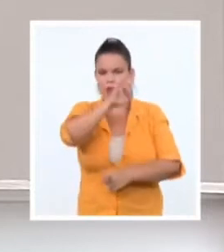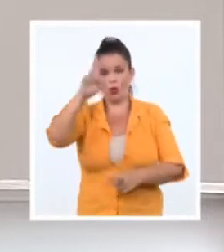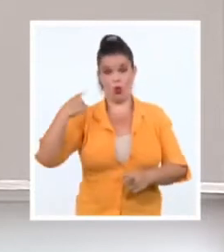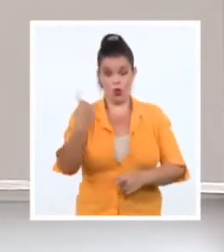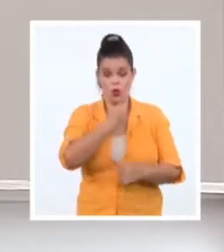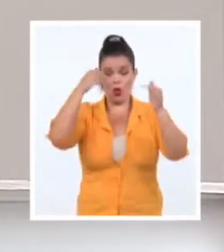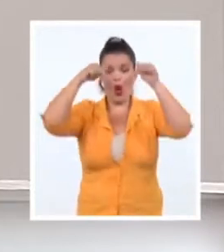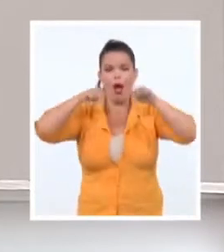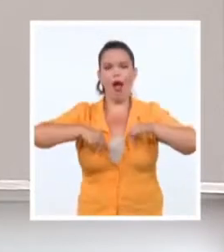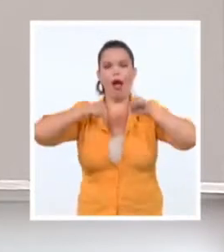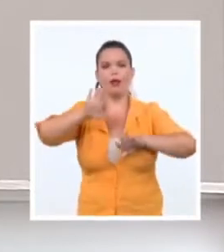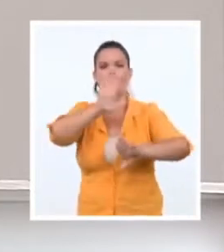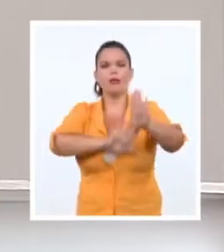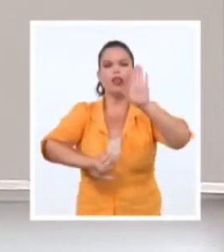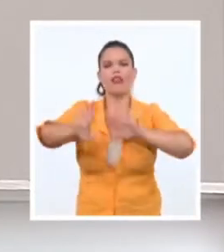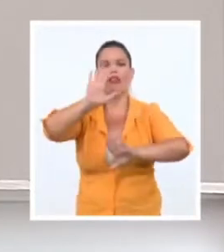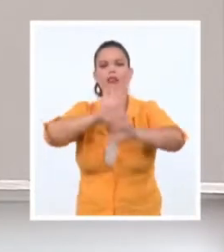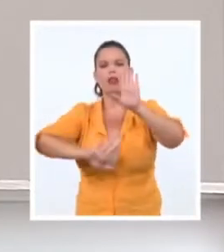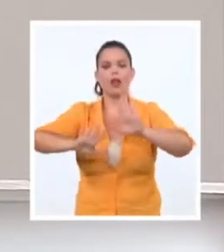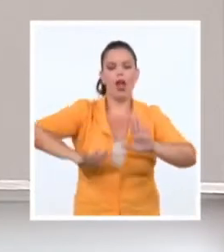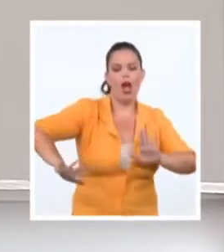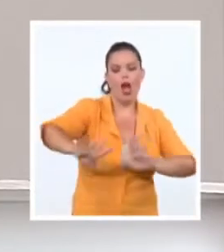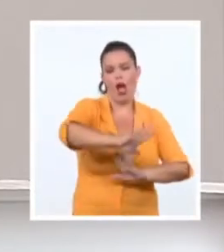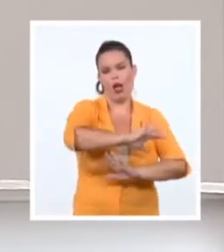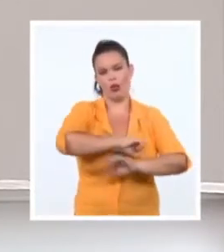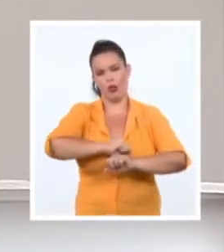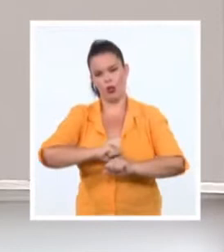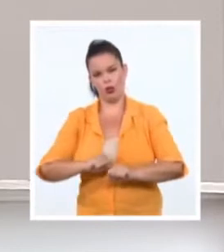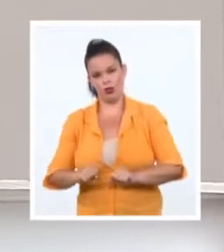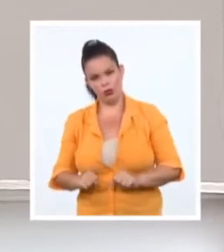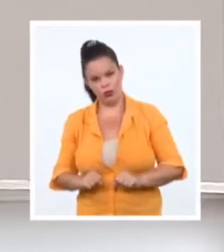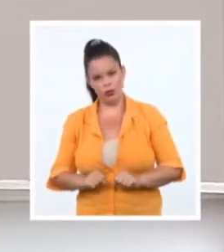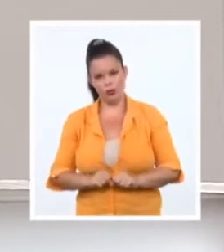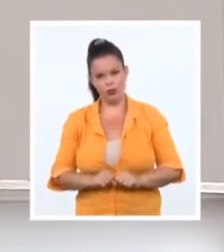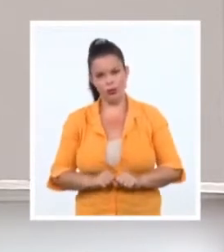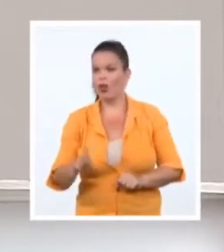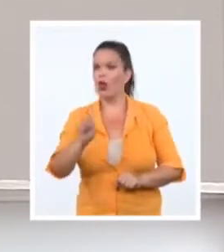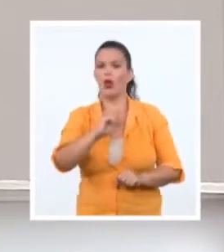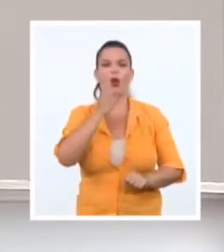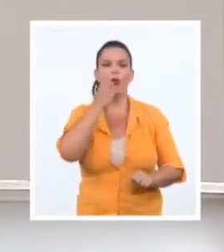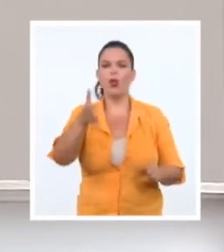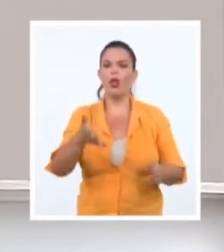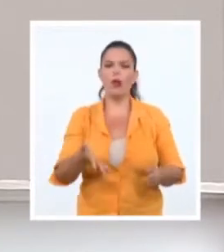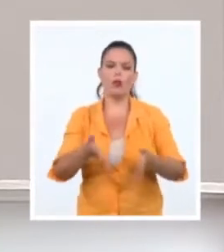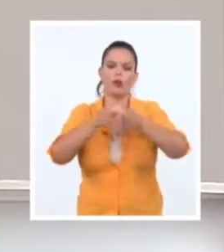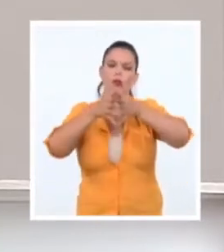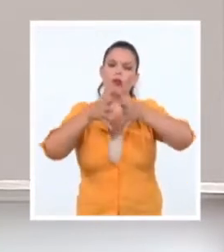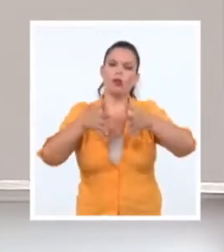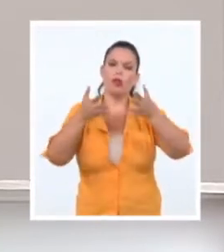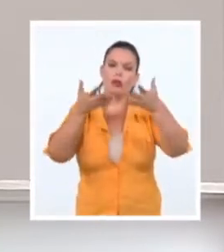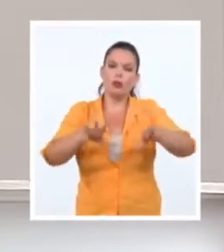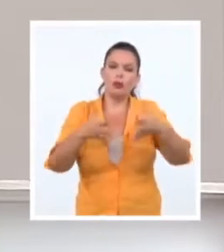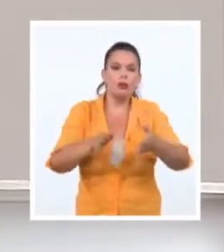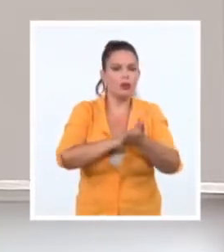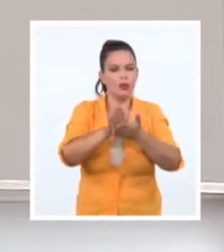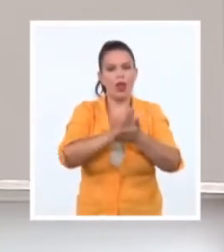enemigo acorrale al abanderado o caiga en malas manos la bandera. Aquí somos